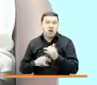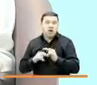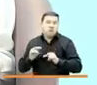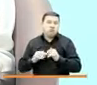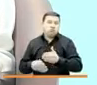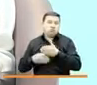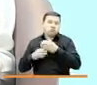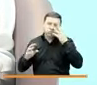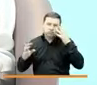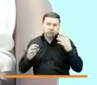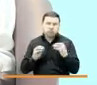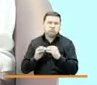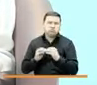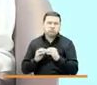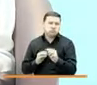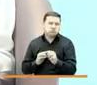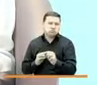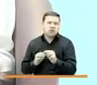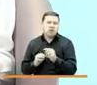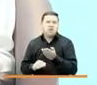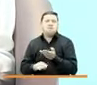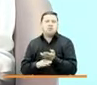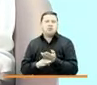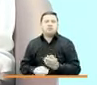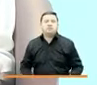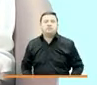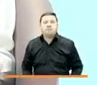acorde con lo planeado.